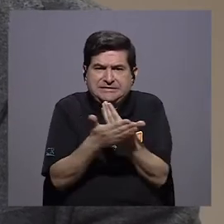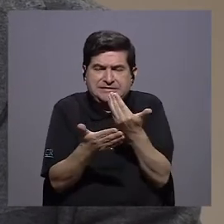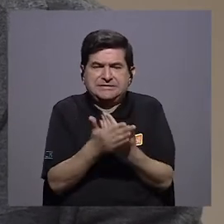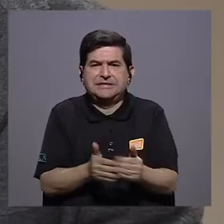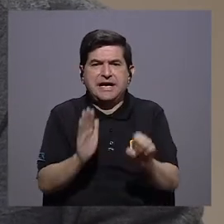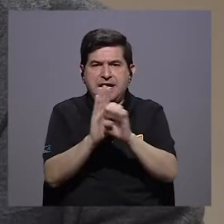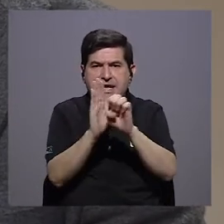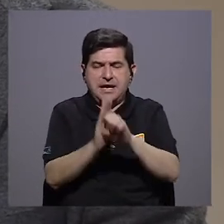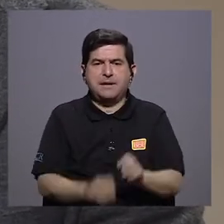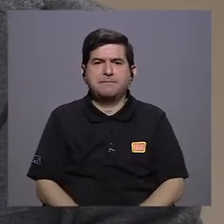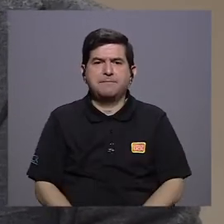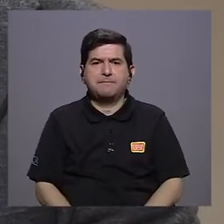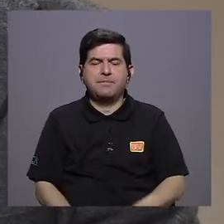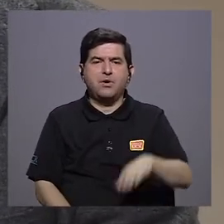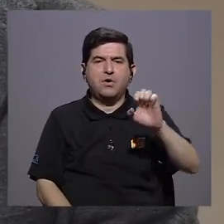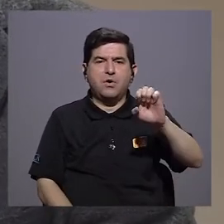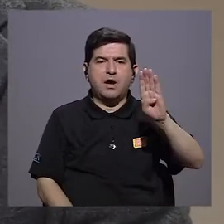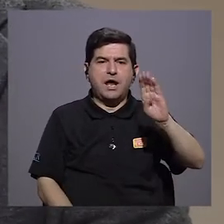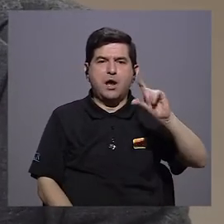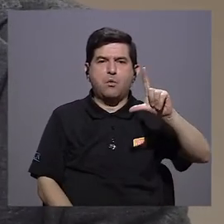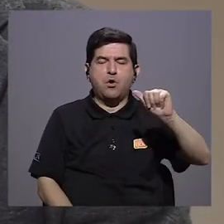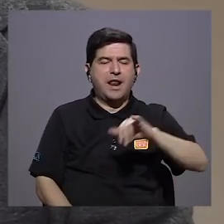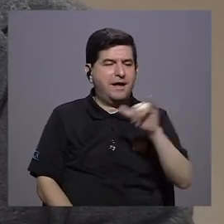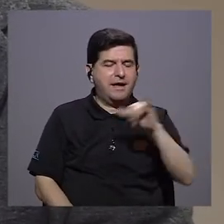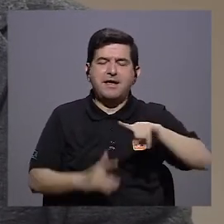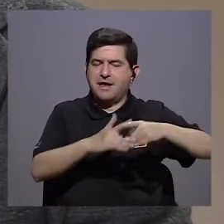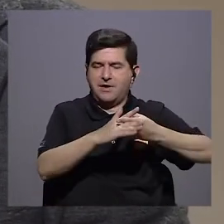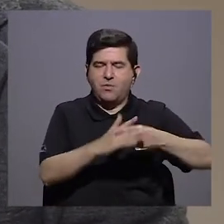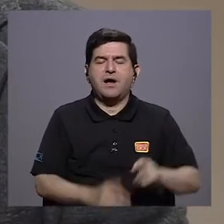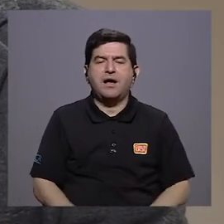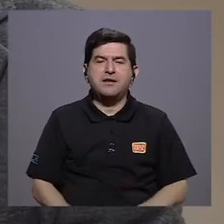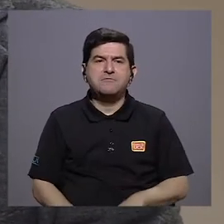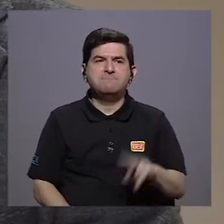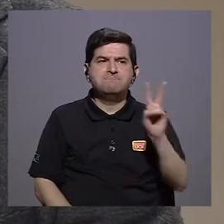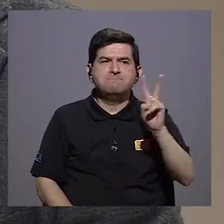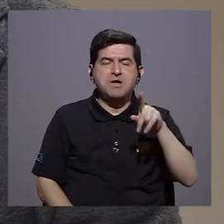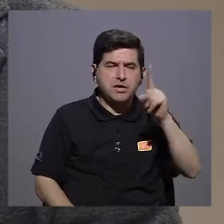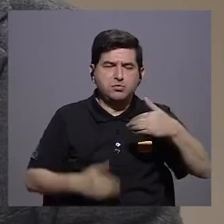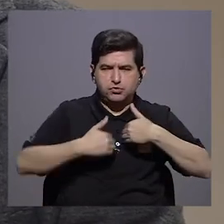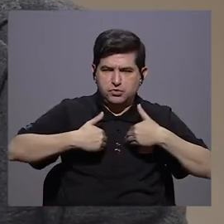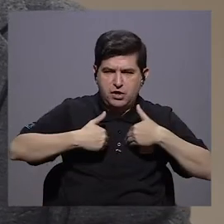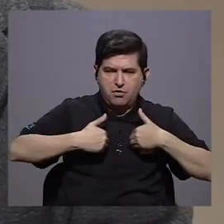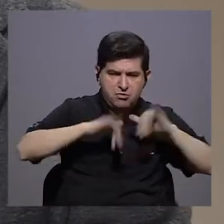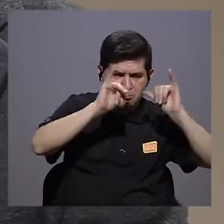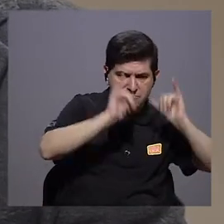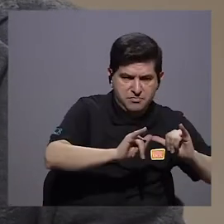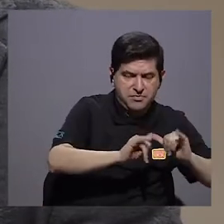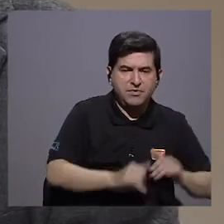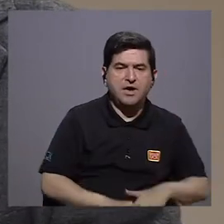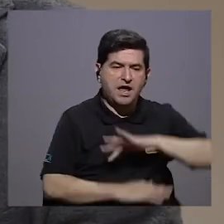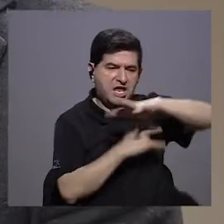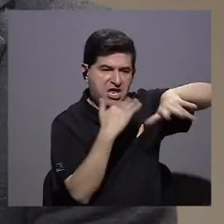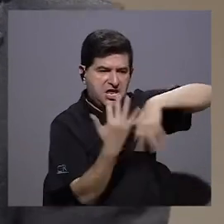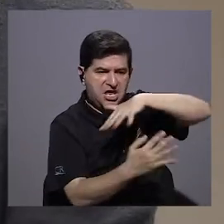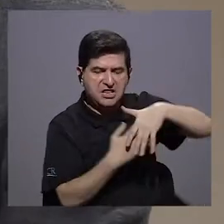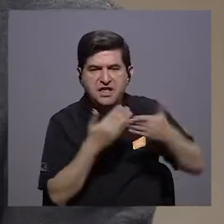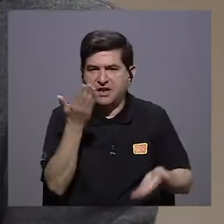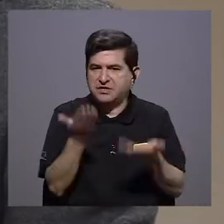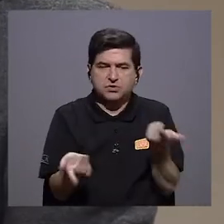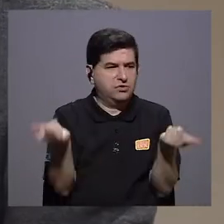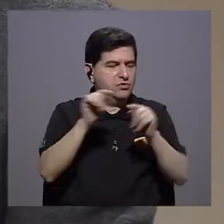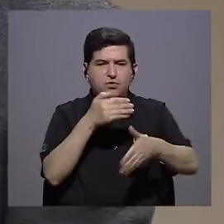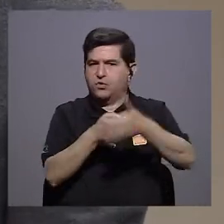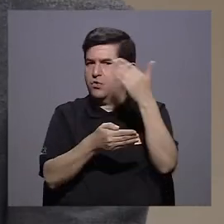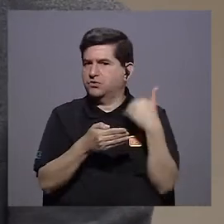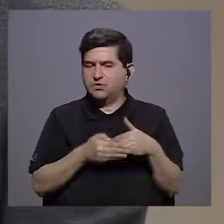como la del virus del ébola, también es el mismo mecanismo. Es un virus que probablemente vivía un animal y por una interacción que tal vez no se